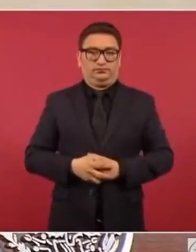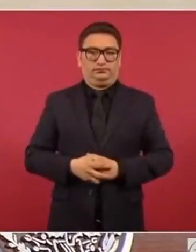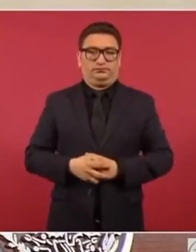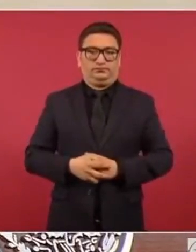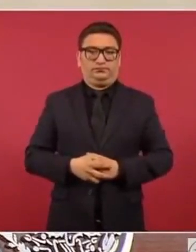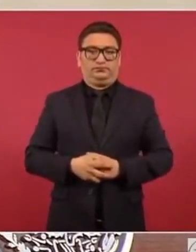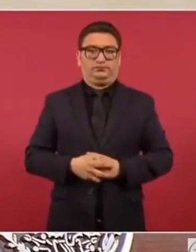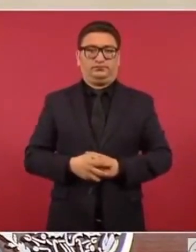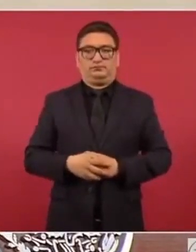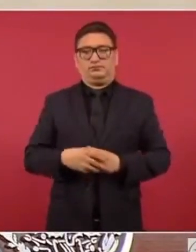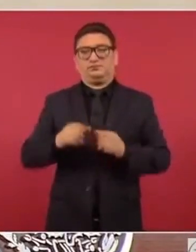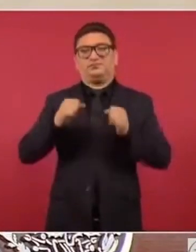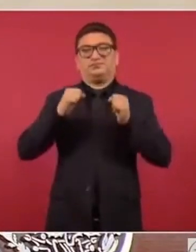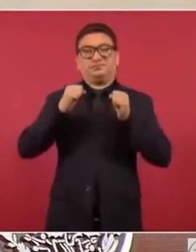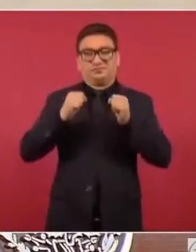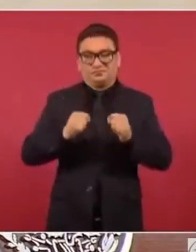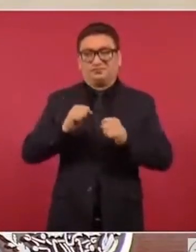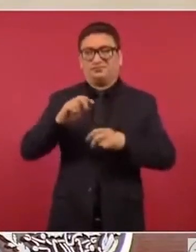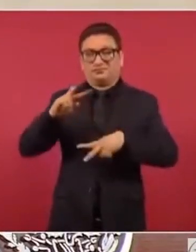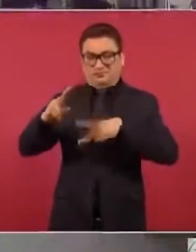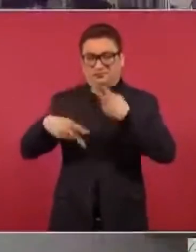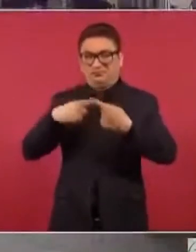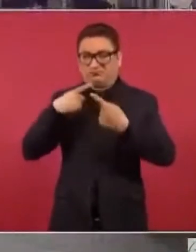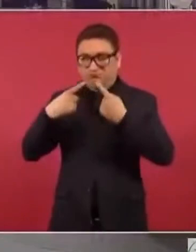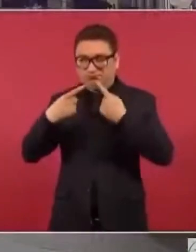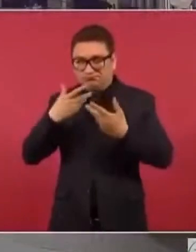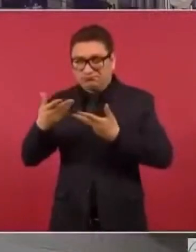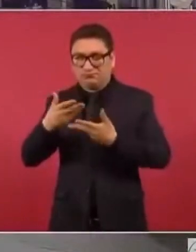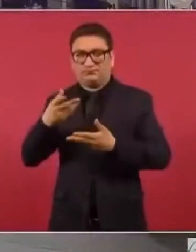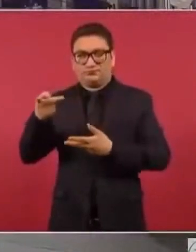seguramente fue a negociar con mi entrevista,